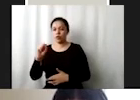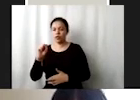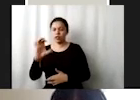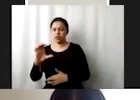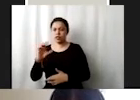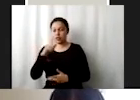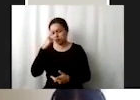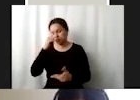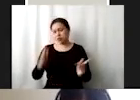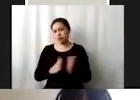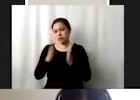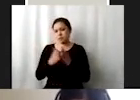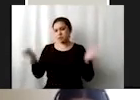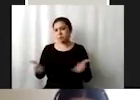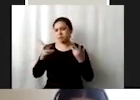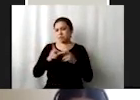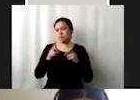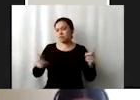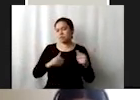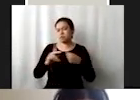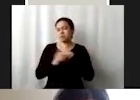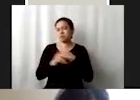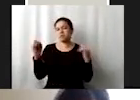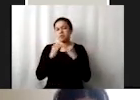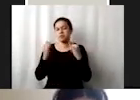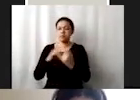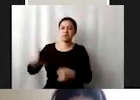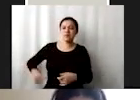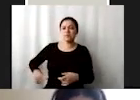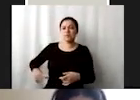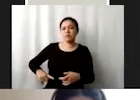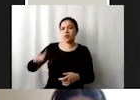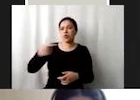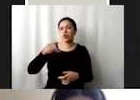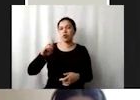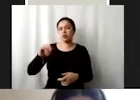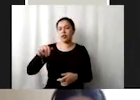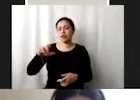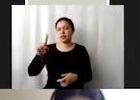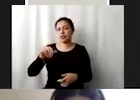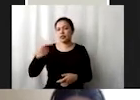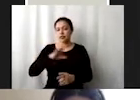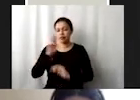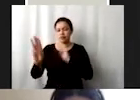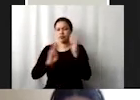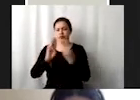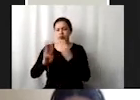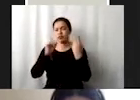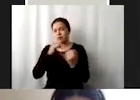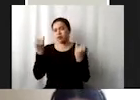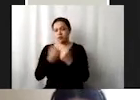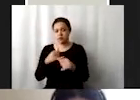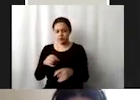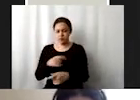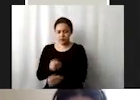participación en los países de desarrollo en las instituciones de gobernanza mundial proporcionar acceso a una identidad jurídica